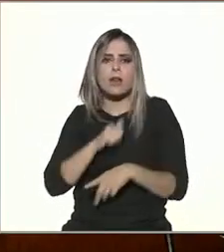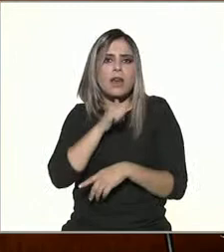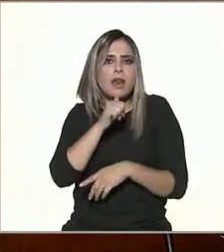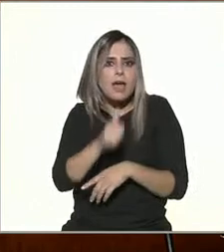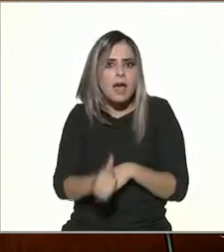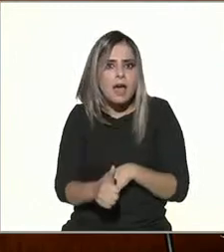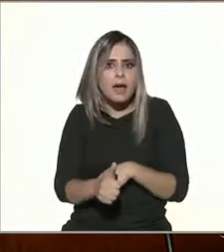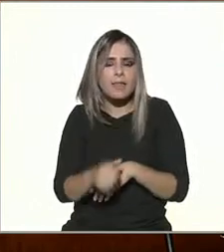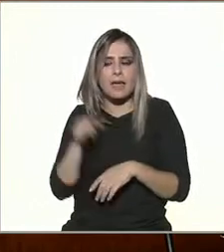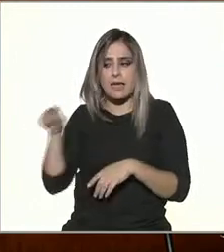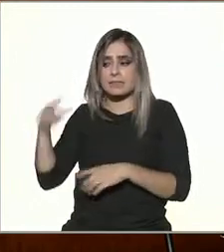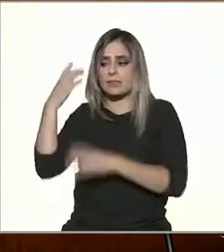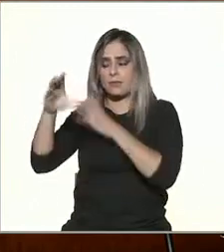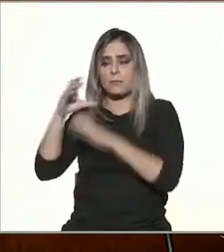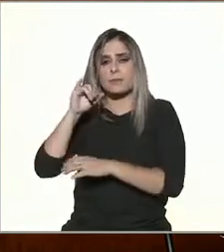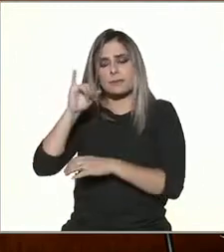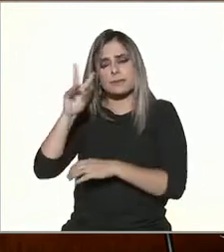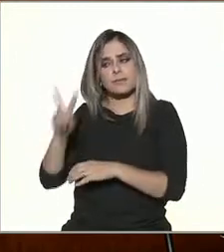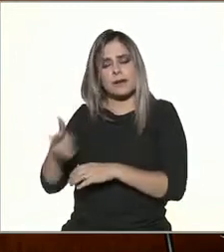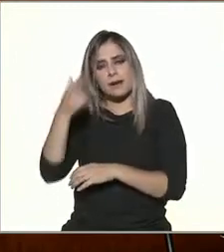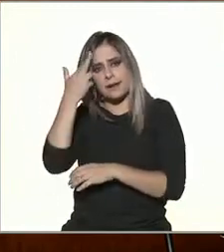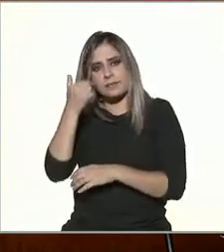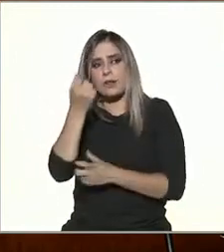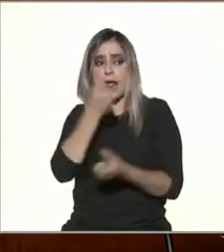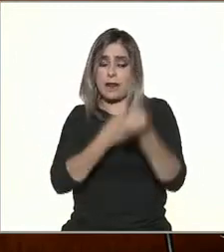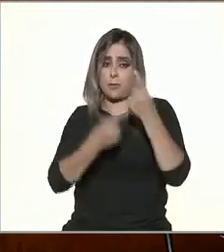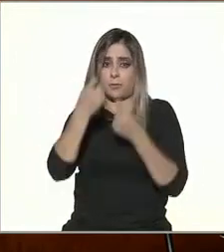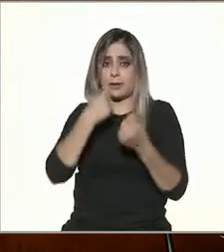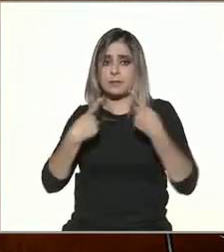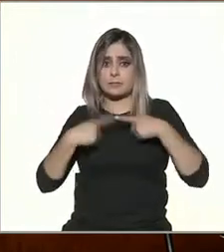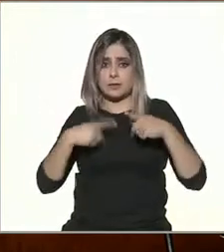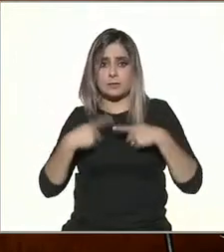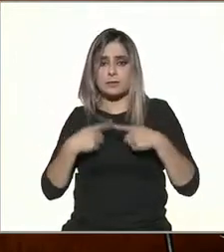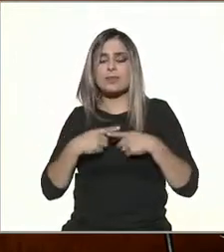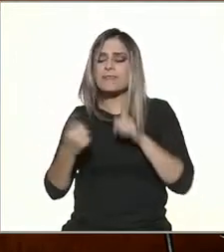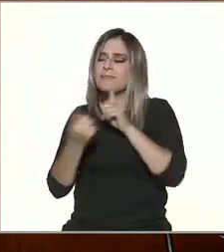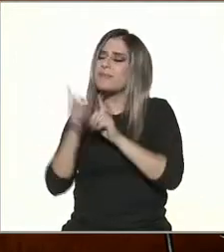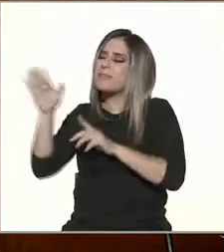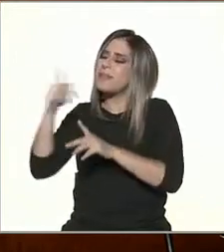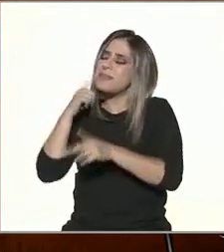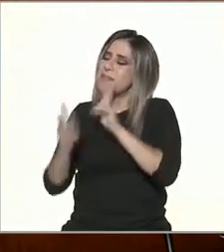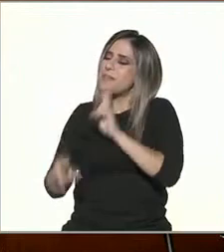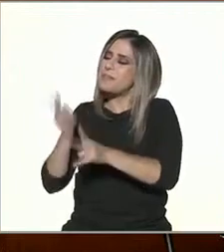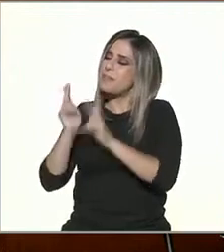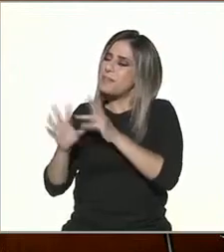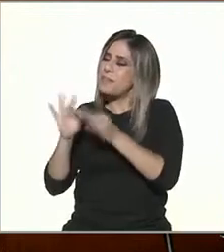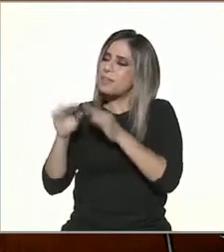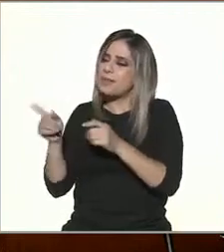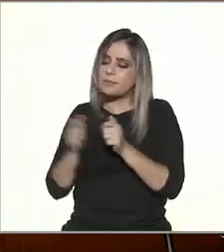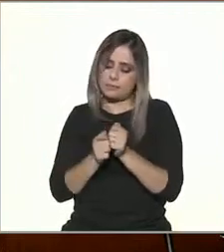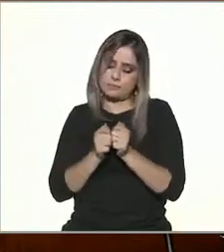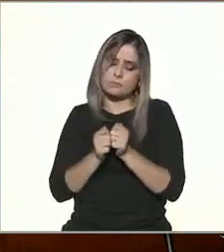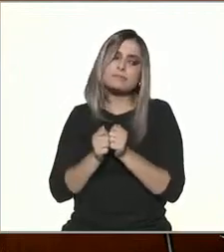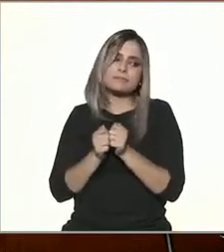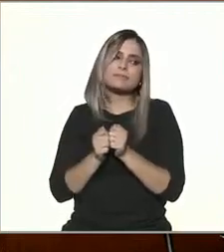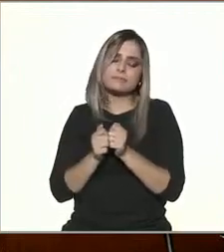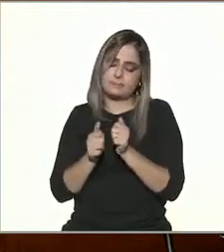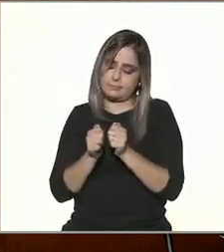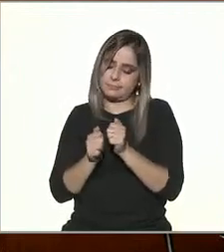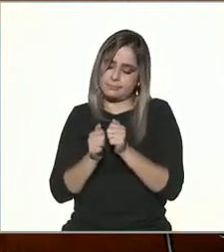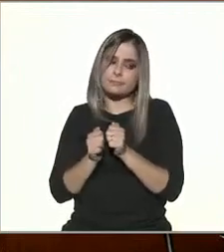comentarios porque sí, hay personas que pueden estar conviviendo y al mismo tiempo están con el uso del